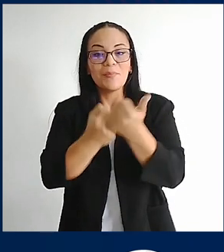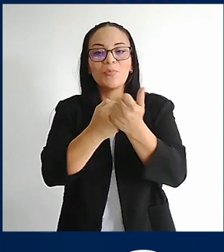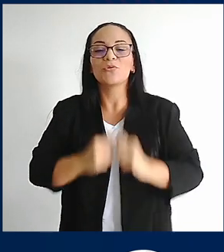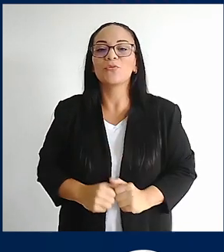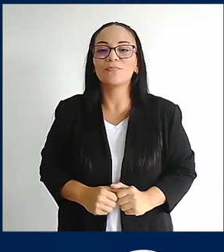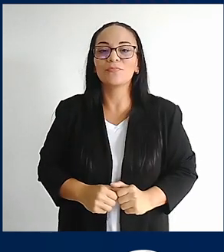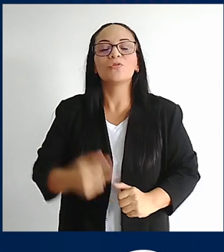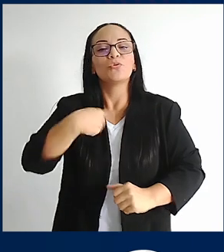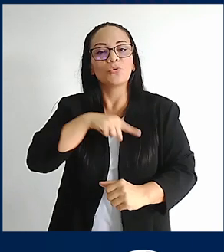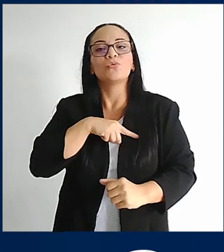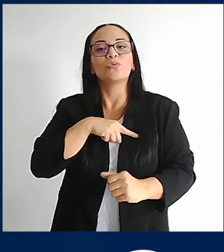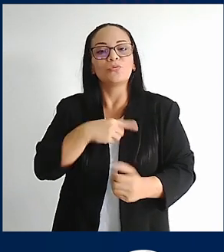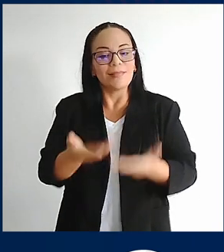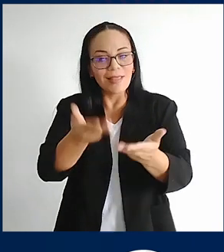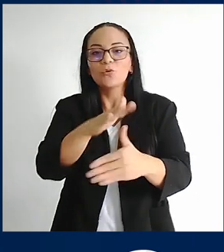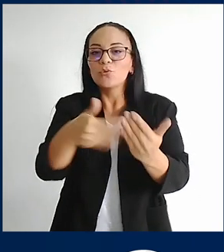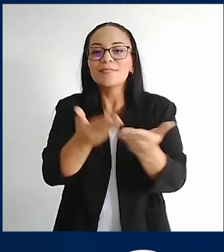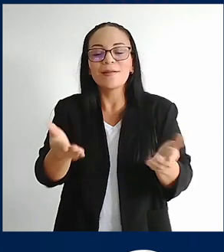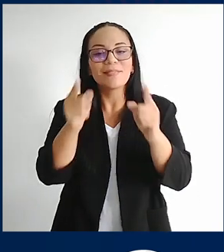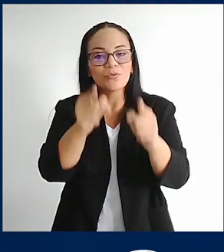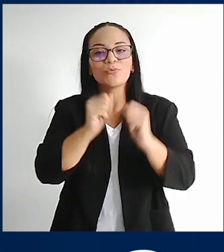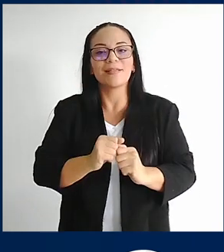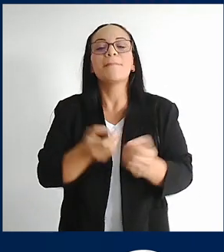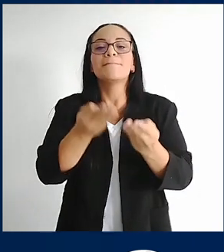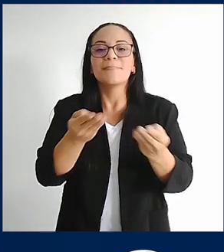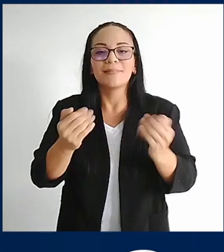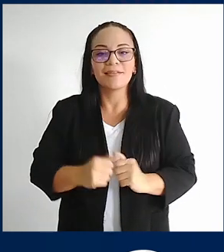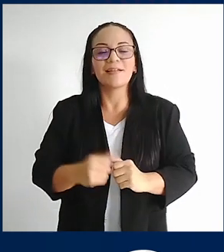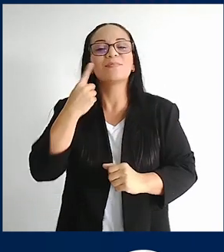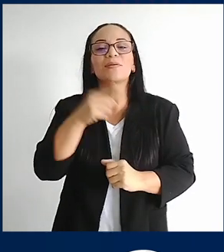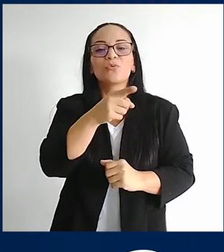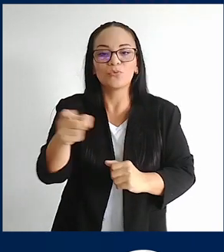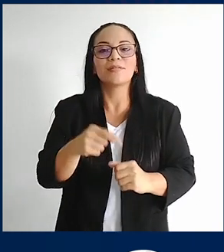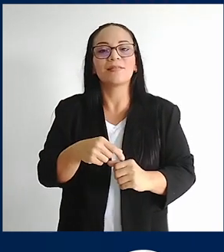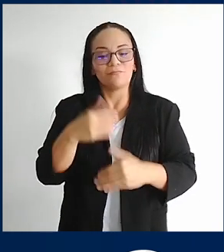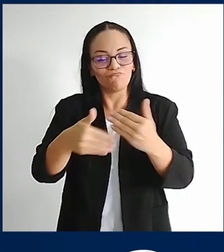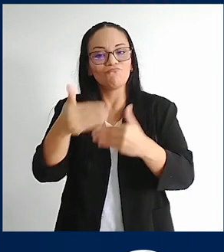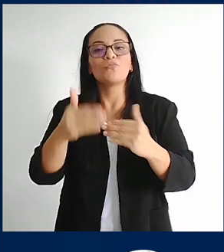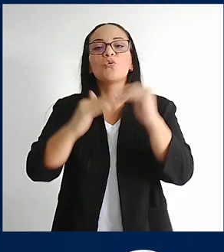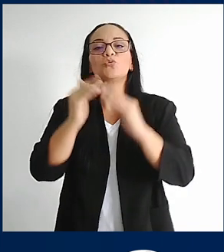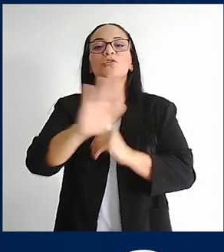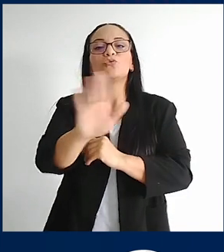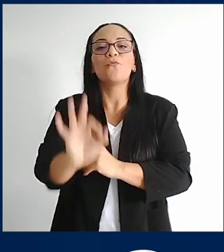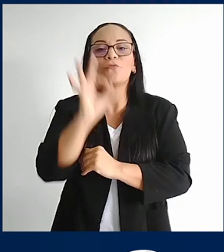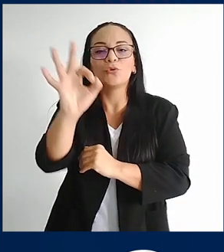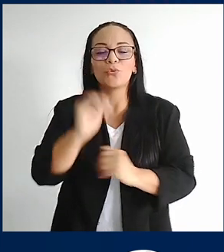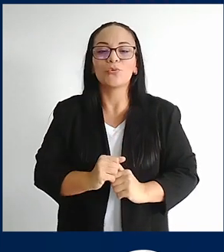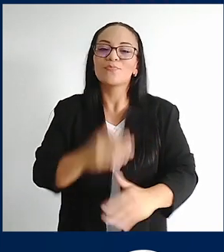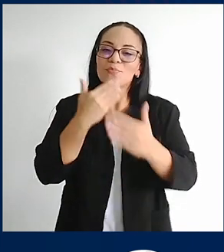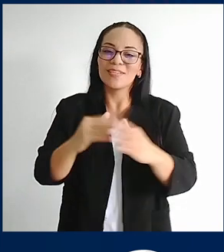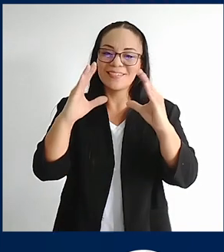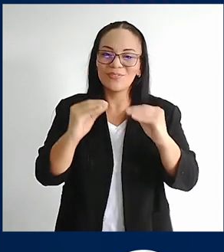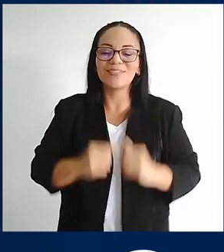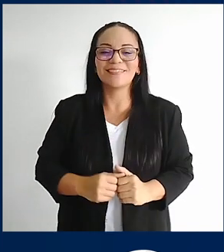daremos y le estamos dando las herramientas y el material para que usted vaya a construir su futuro. Muy buenas